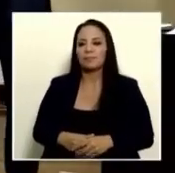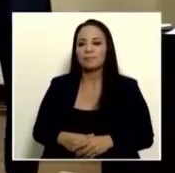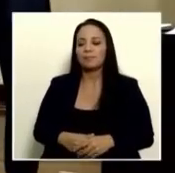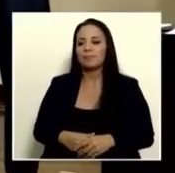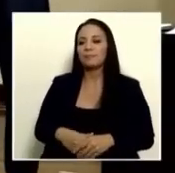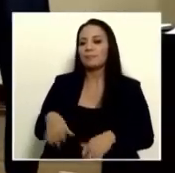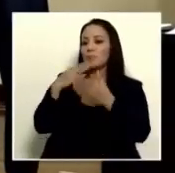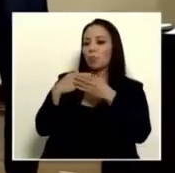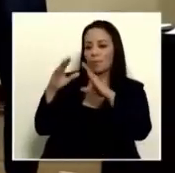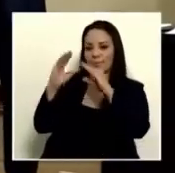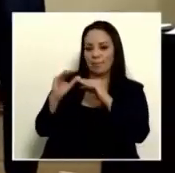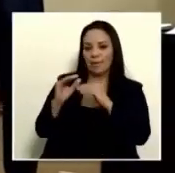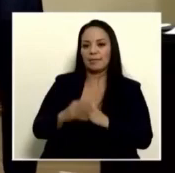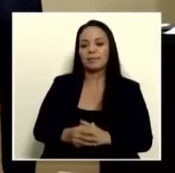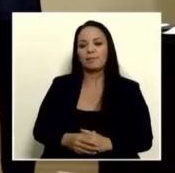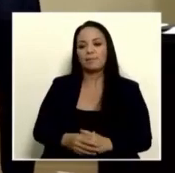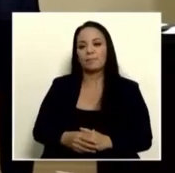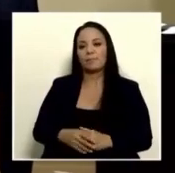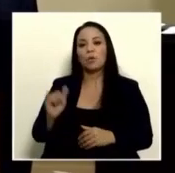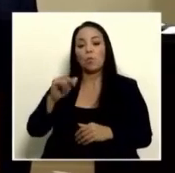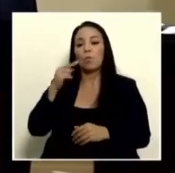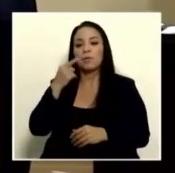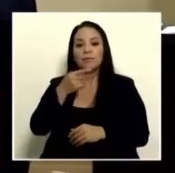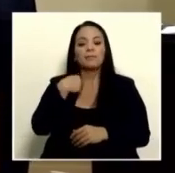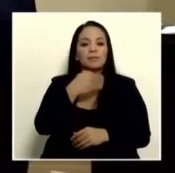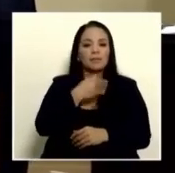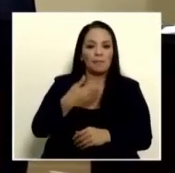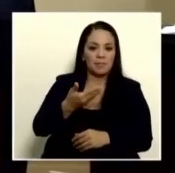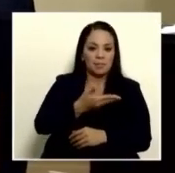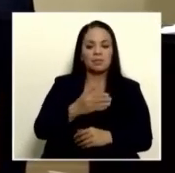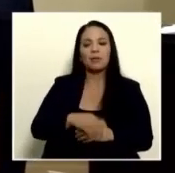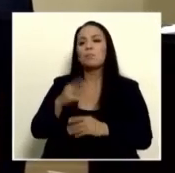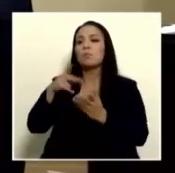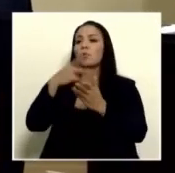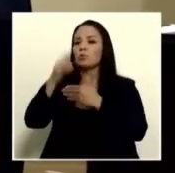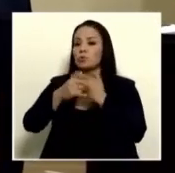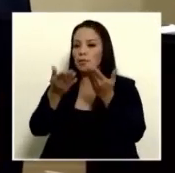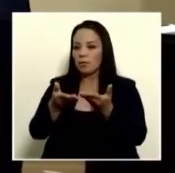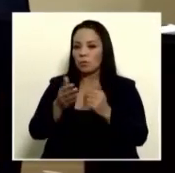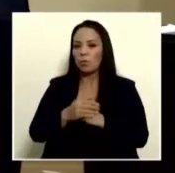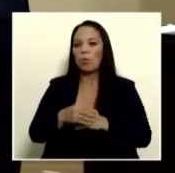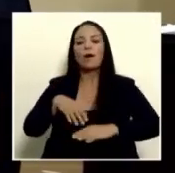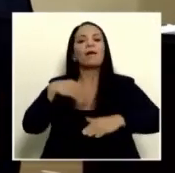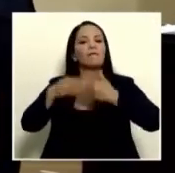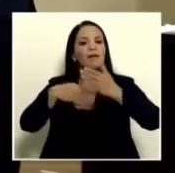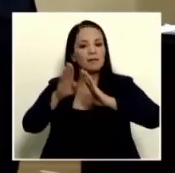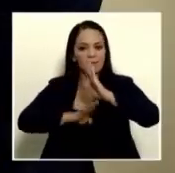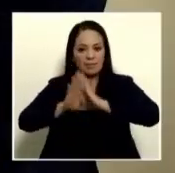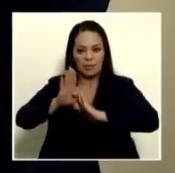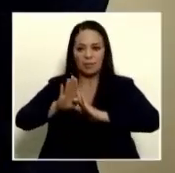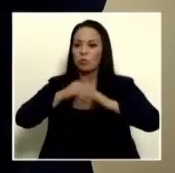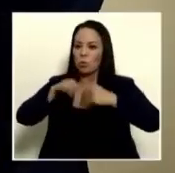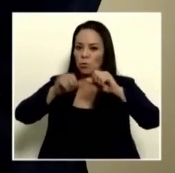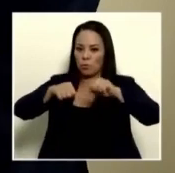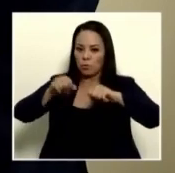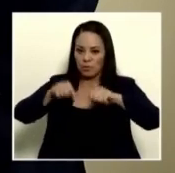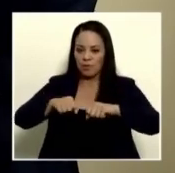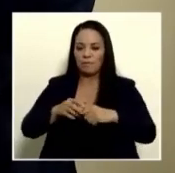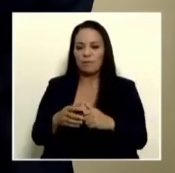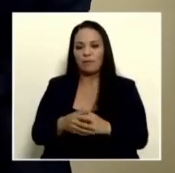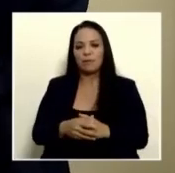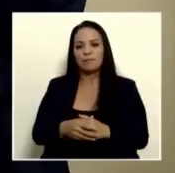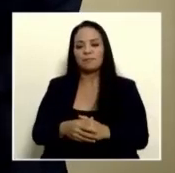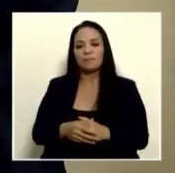muy buenas tardes como bien lo dice la ministra de la presidencia el proyecto está avanzando dentro de lo posible dentro de